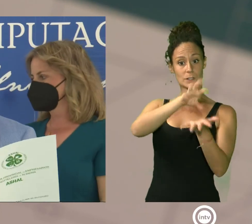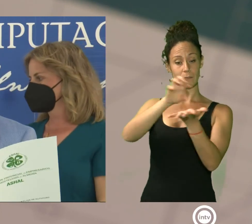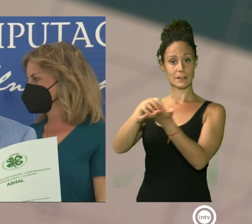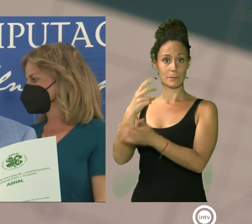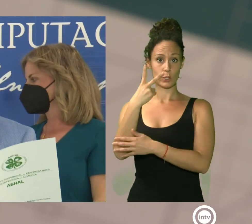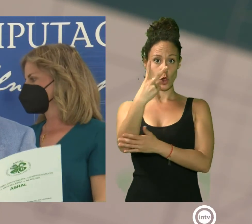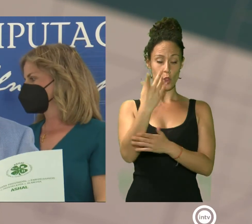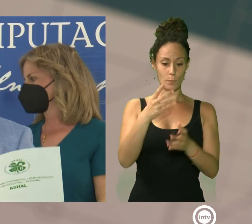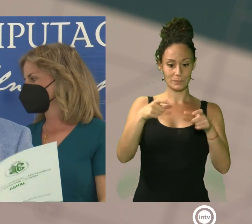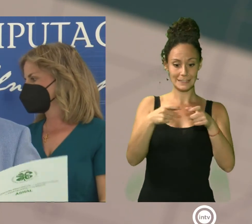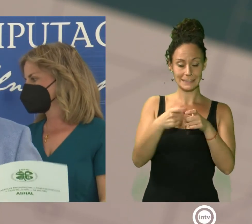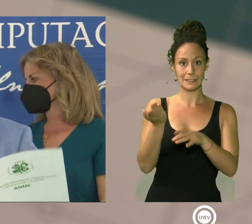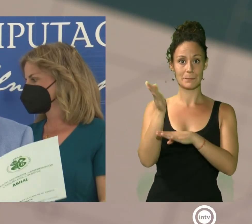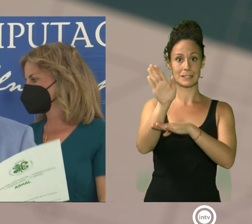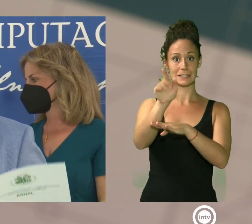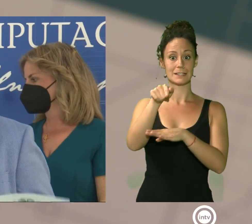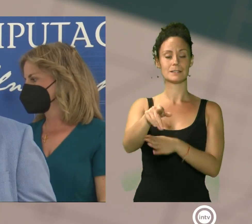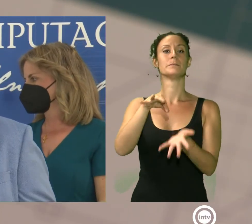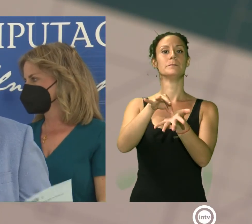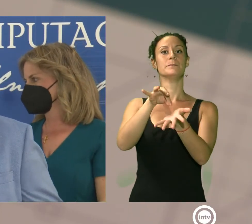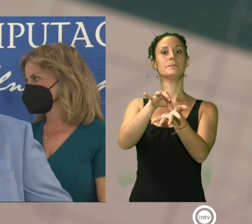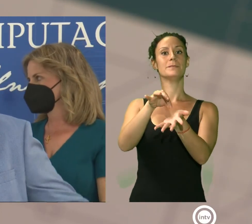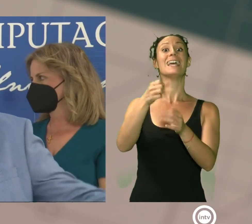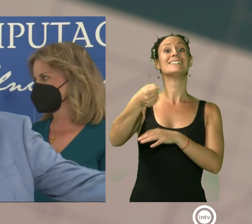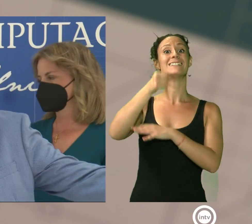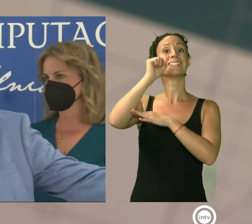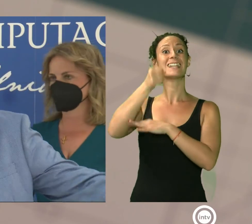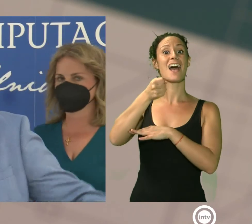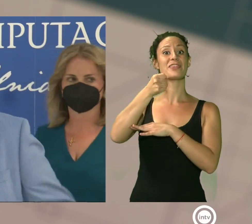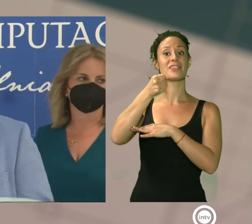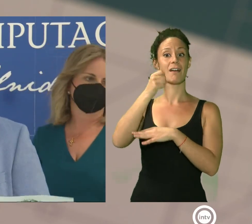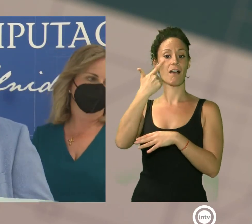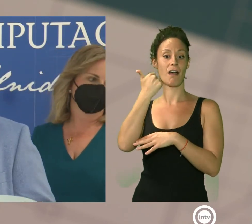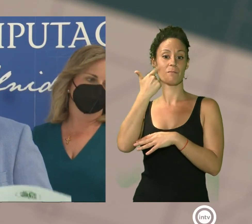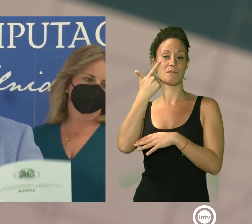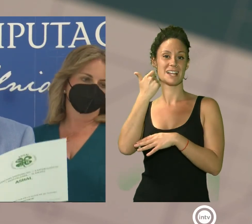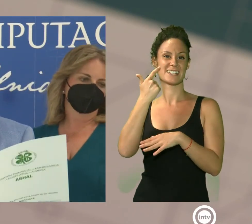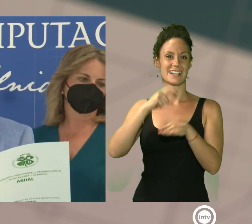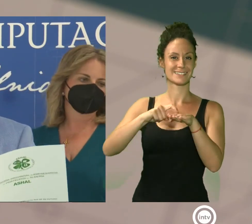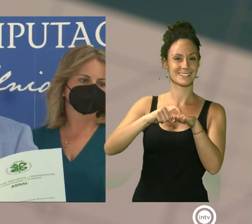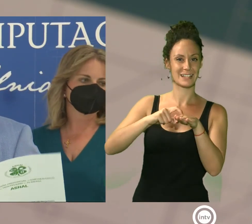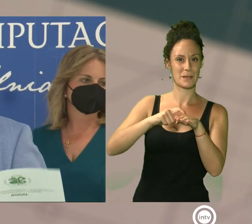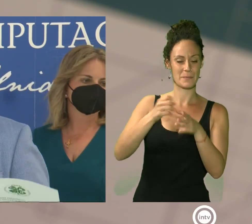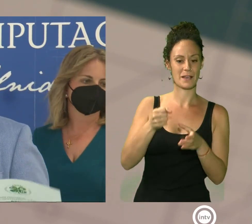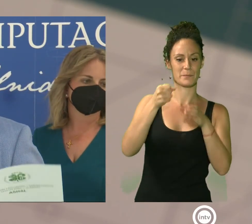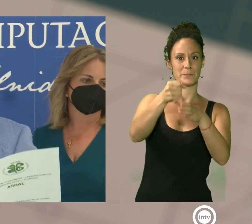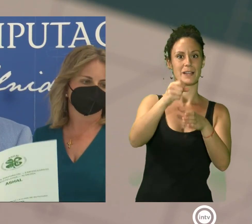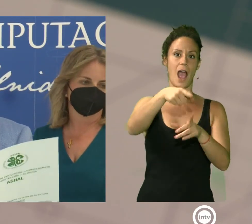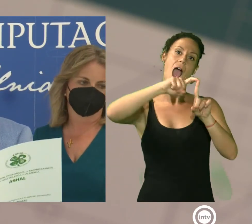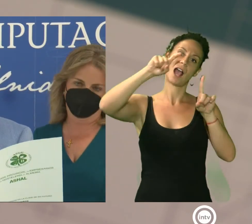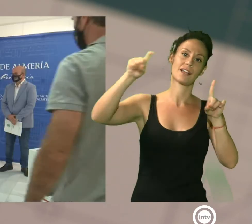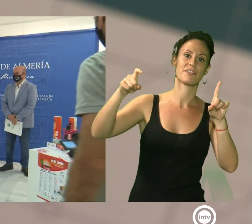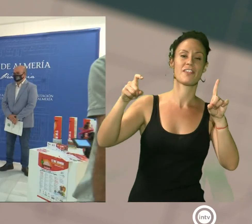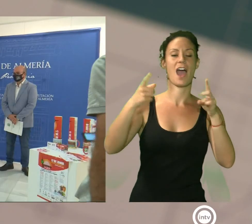recibirá una de las tazas con los motivos almerienses, como los que tenemos aquí encima, de la Alcazaba, el cable inglés, la